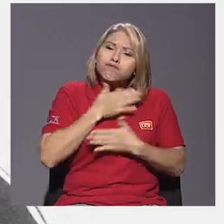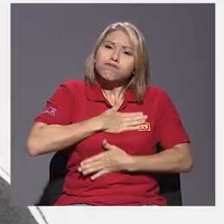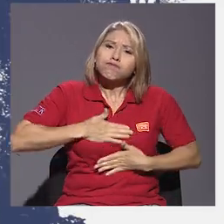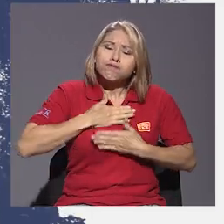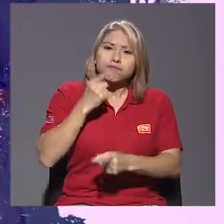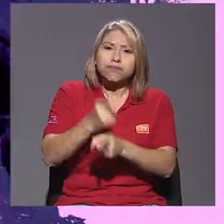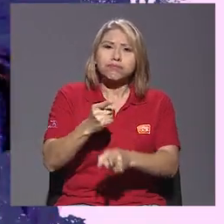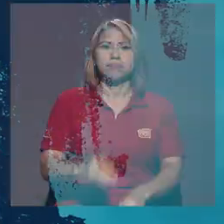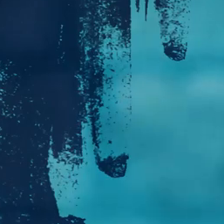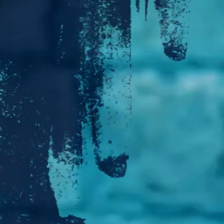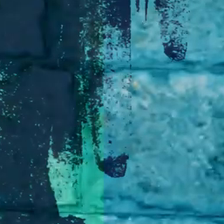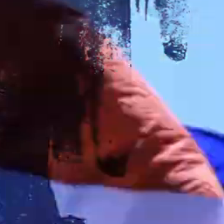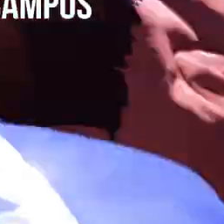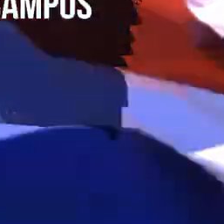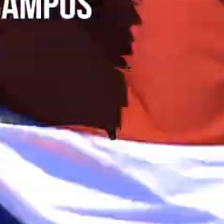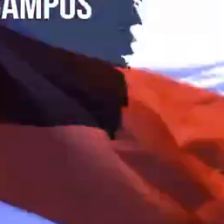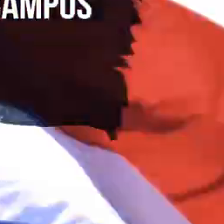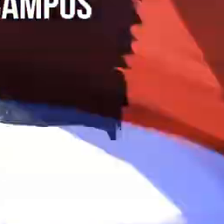adecuada.